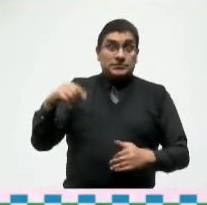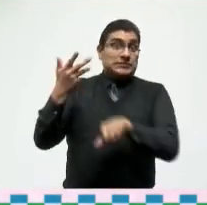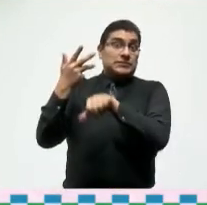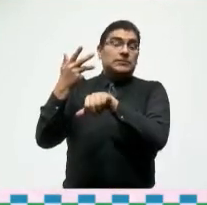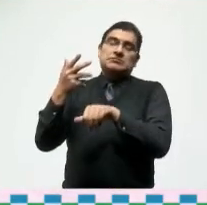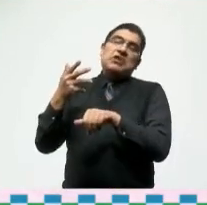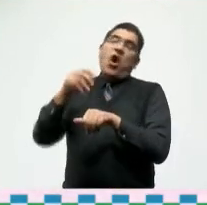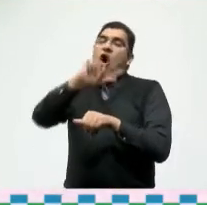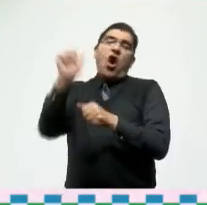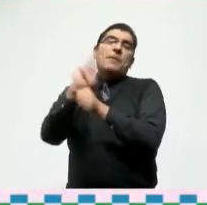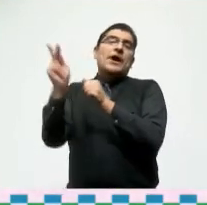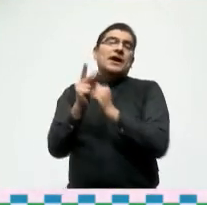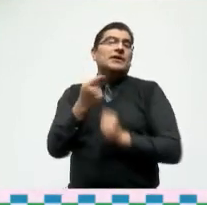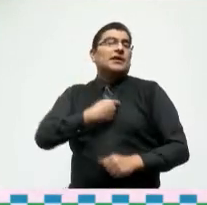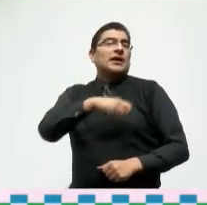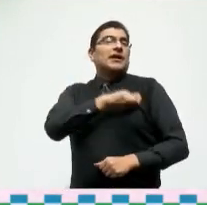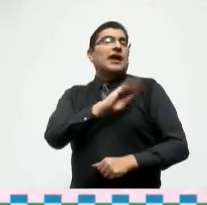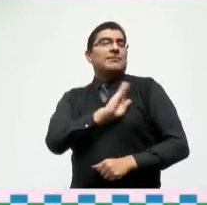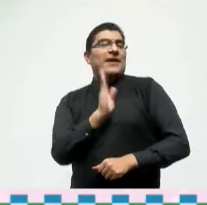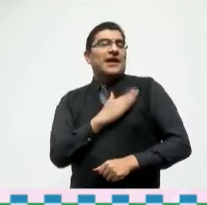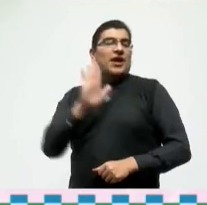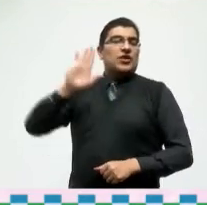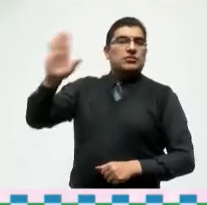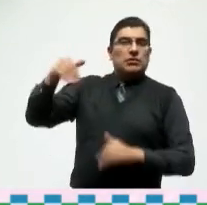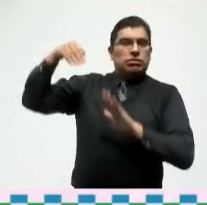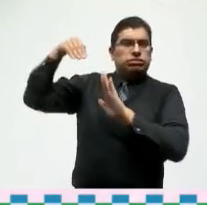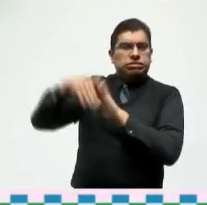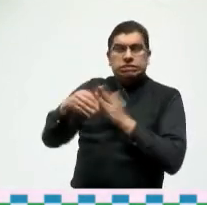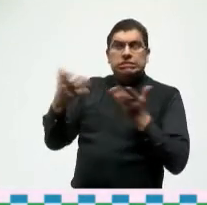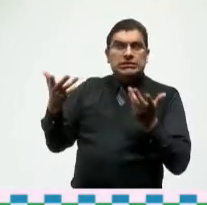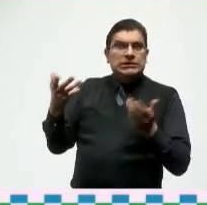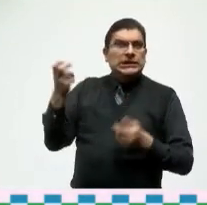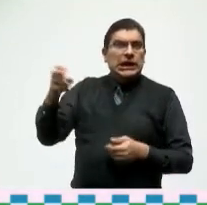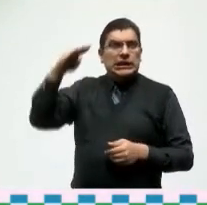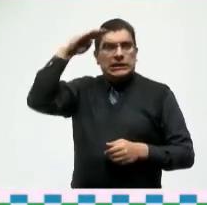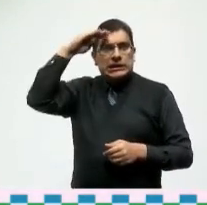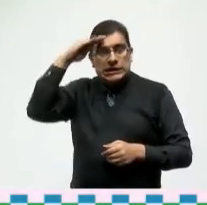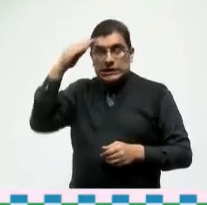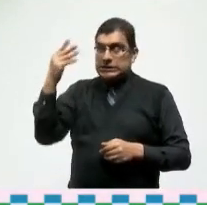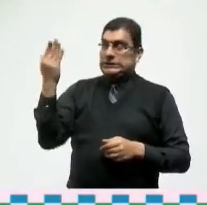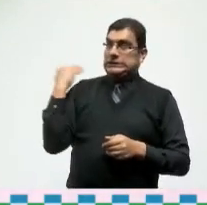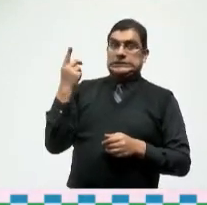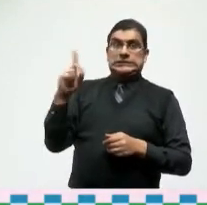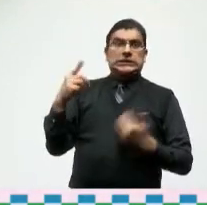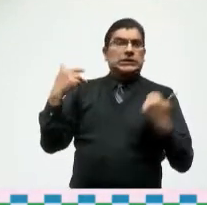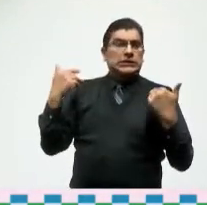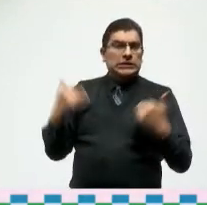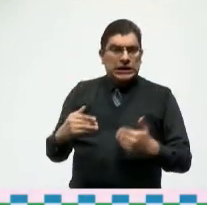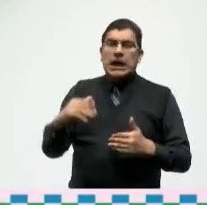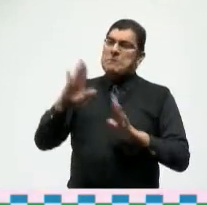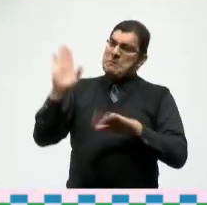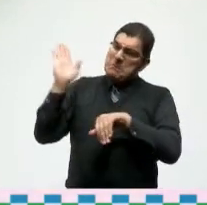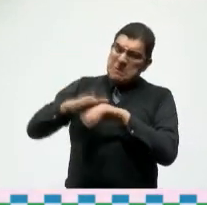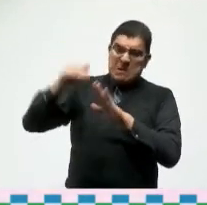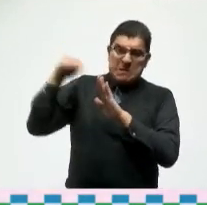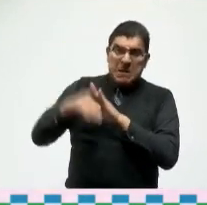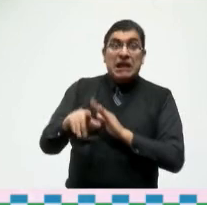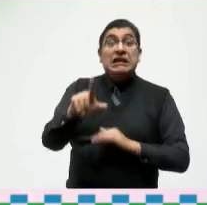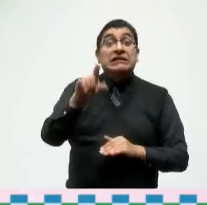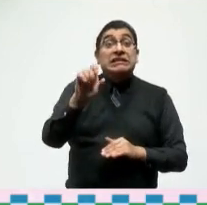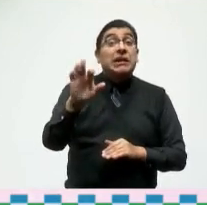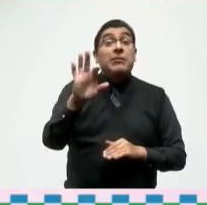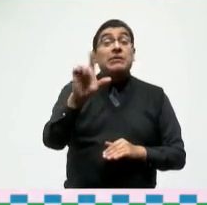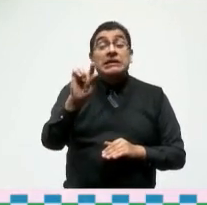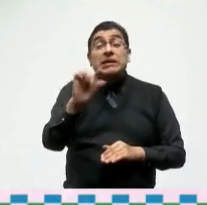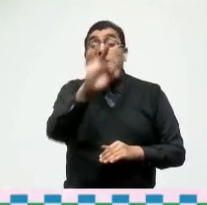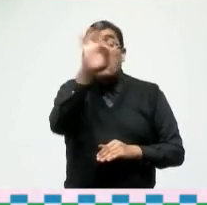España una caída que sin considerar todavía el mes de diciembre tendrá una caída de menos 60